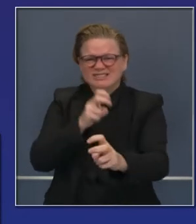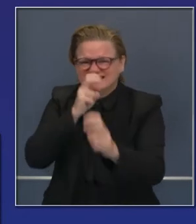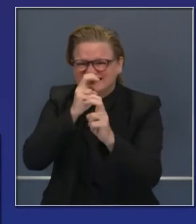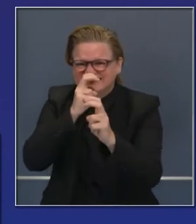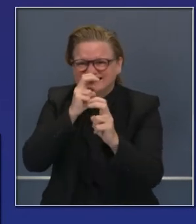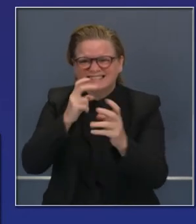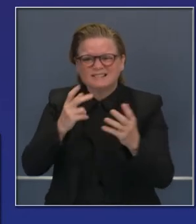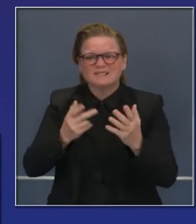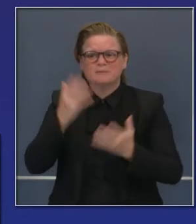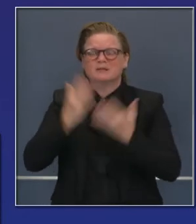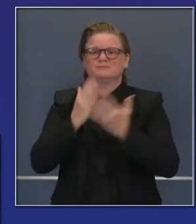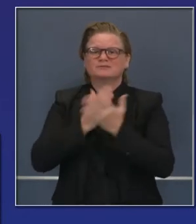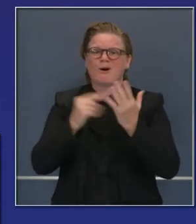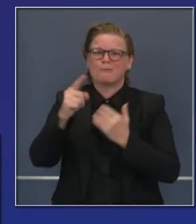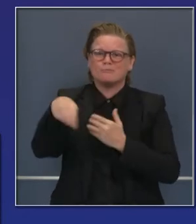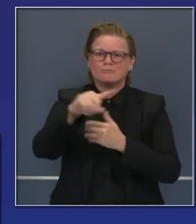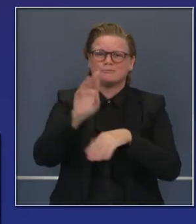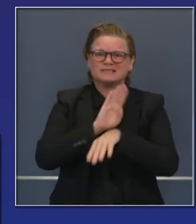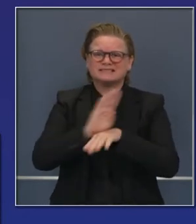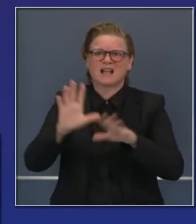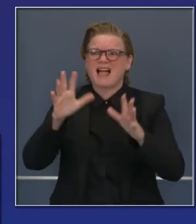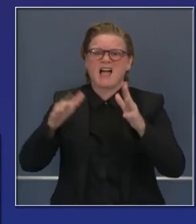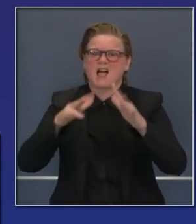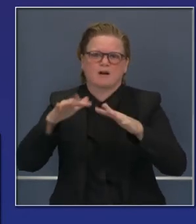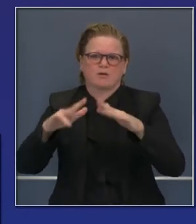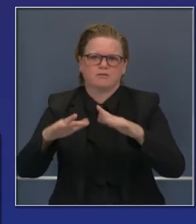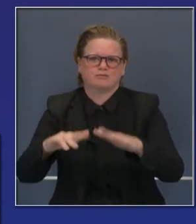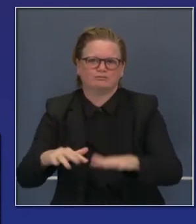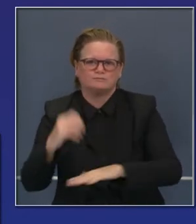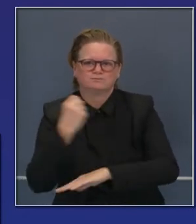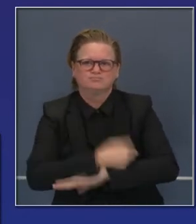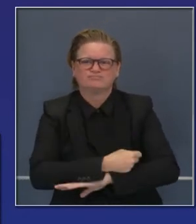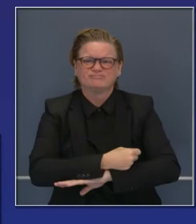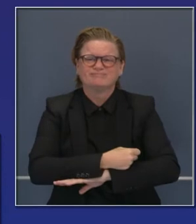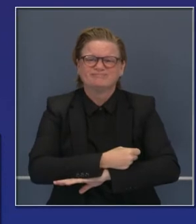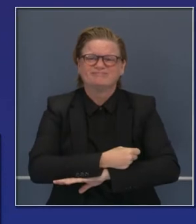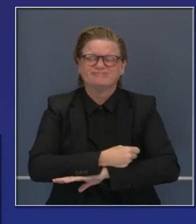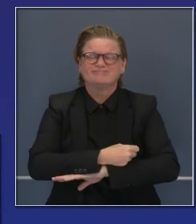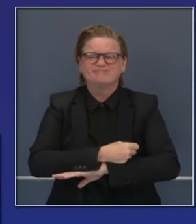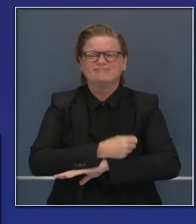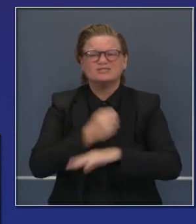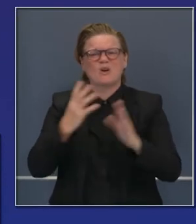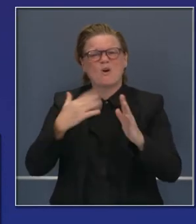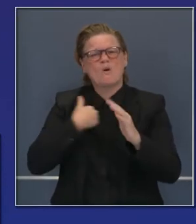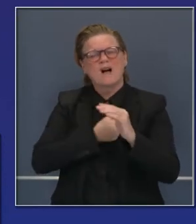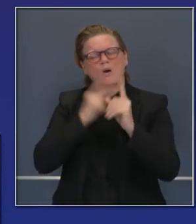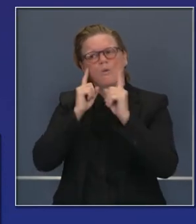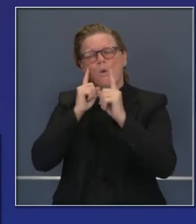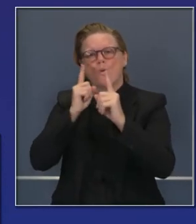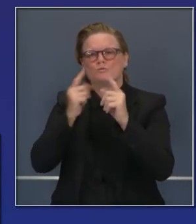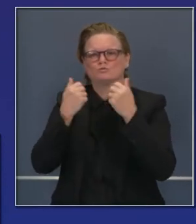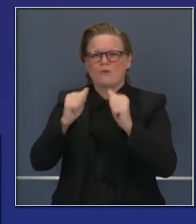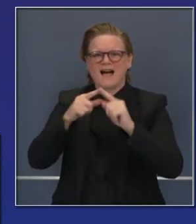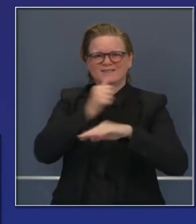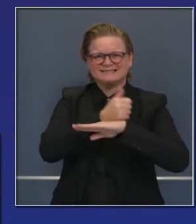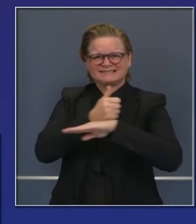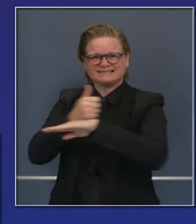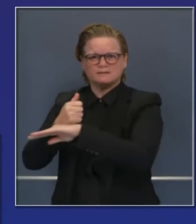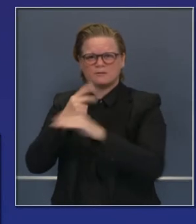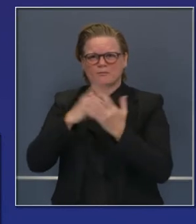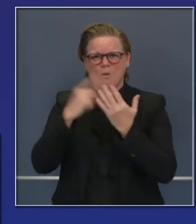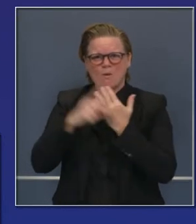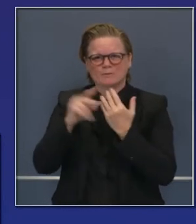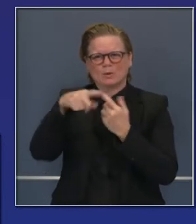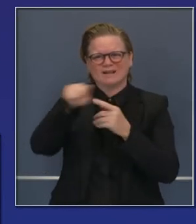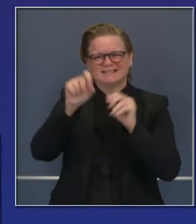negocios que se ven vulnerables y queremos estar seguros de aprovechar todos estos programas federales. Y eso este programa